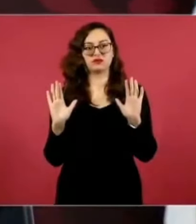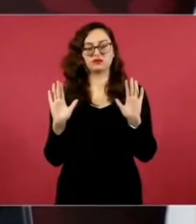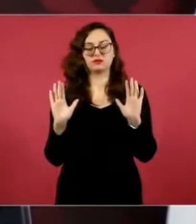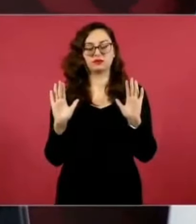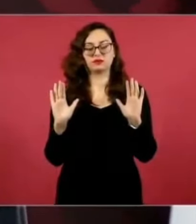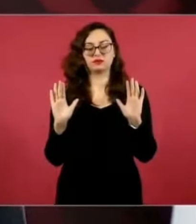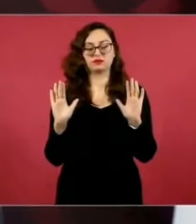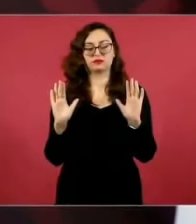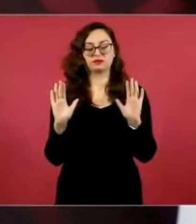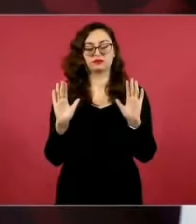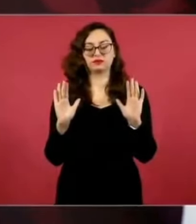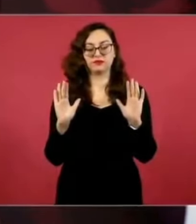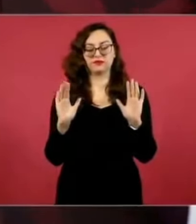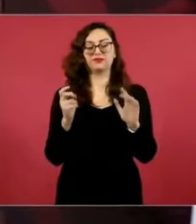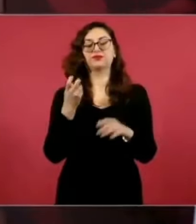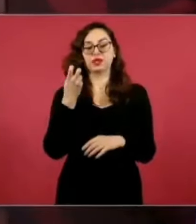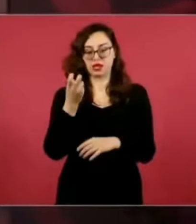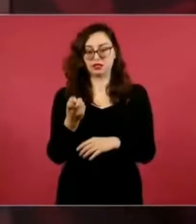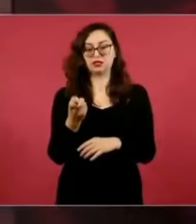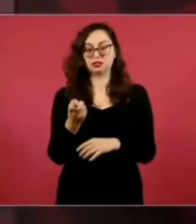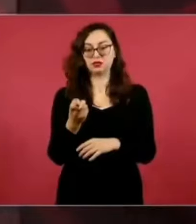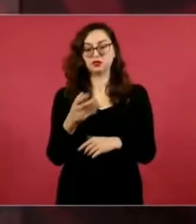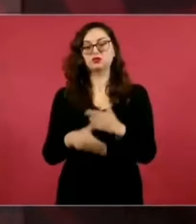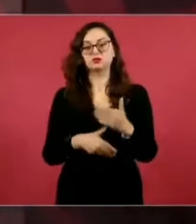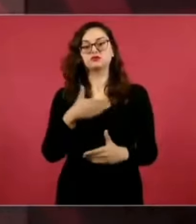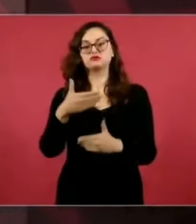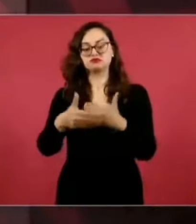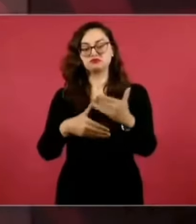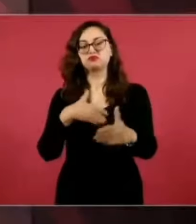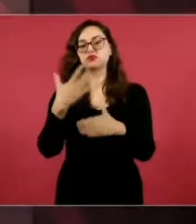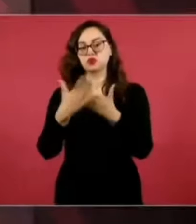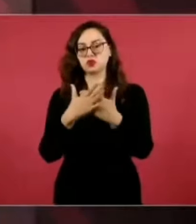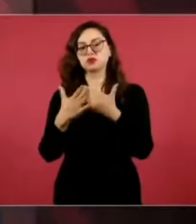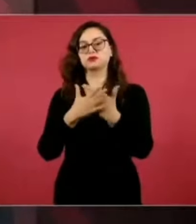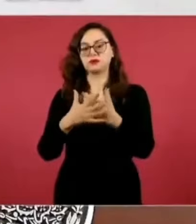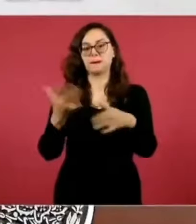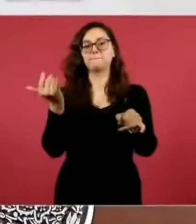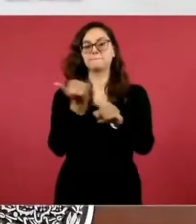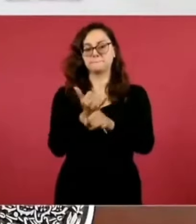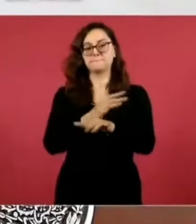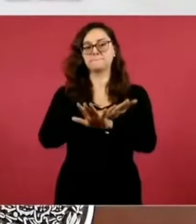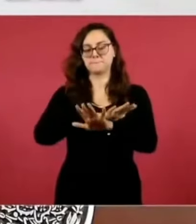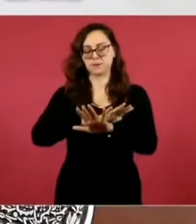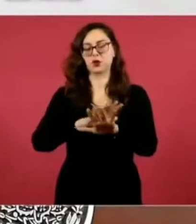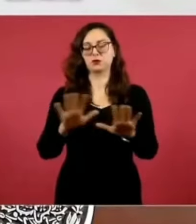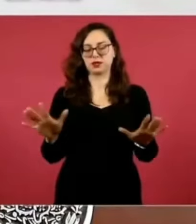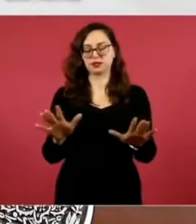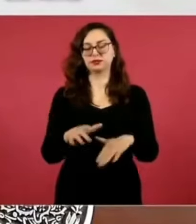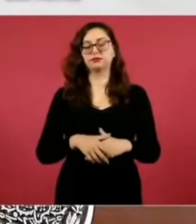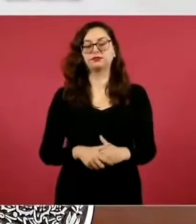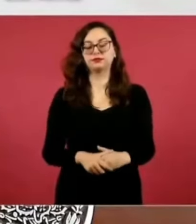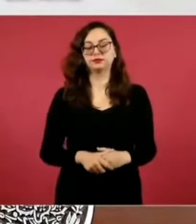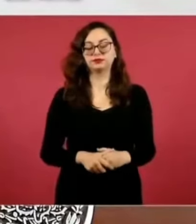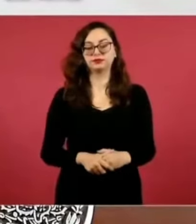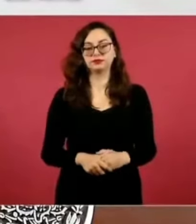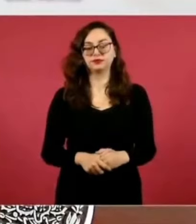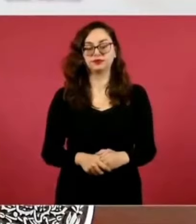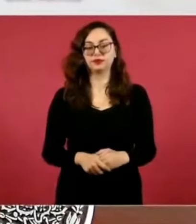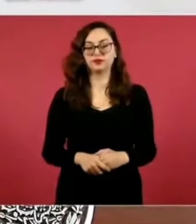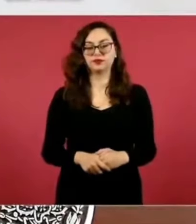Ya les vamos a informar en su momento sobre